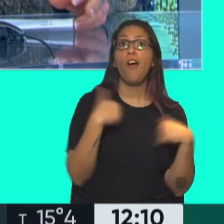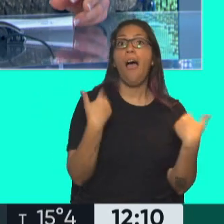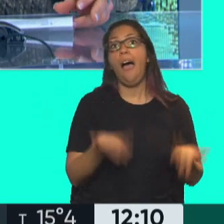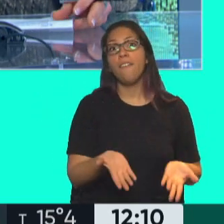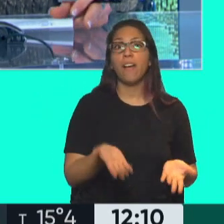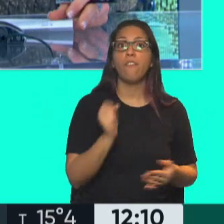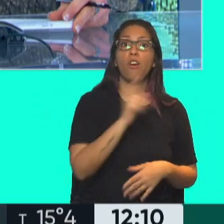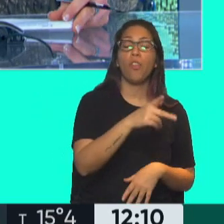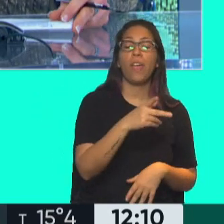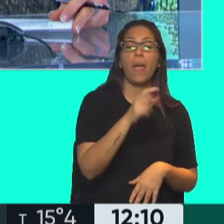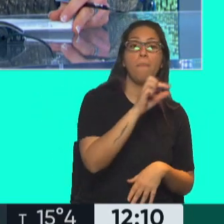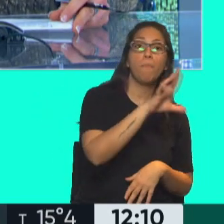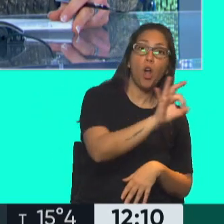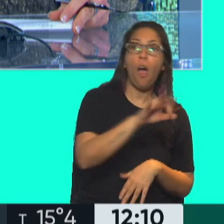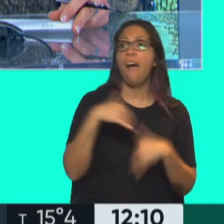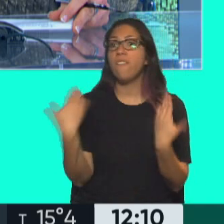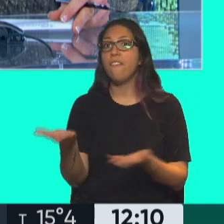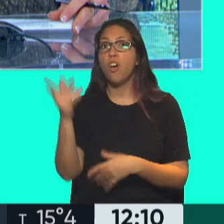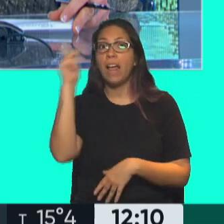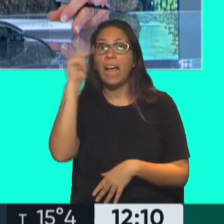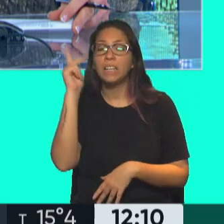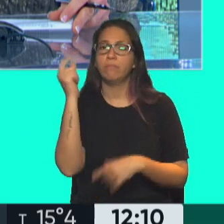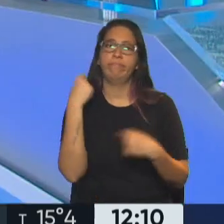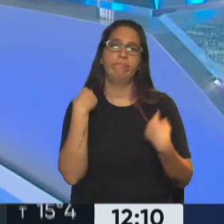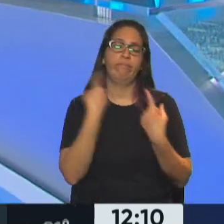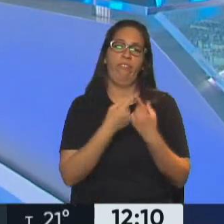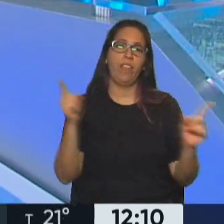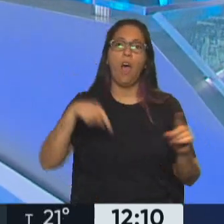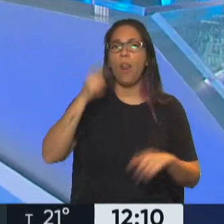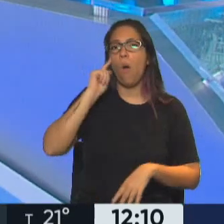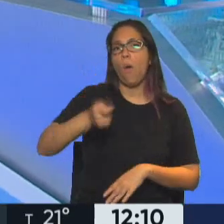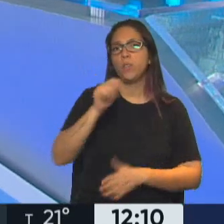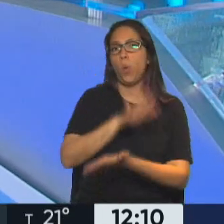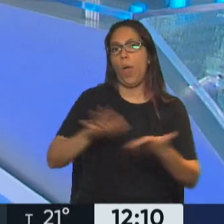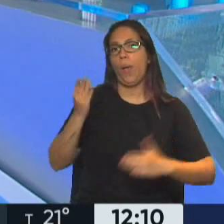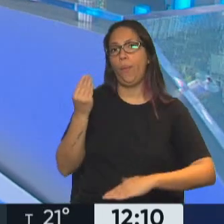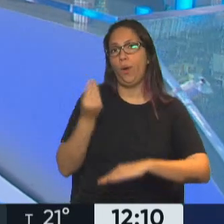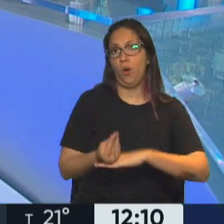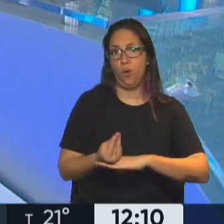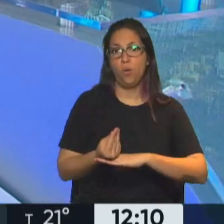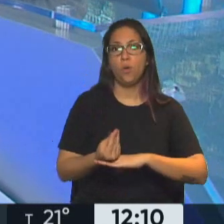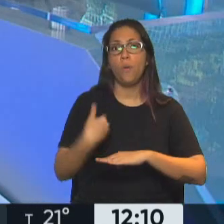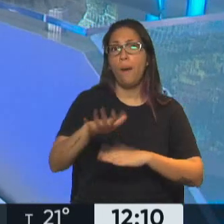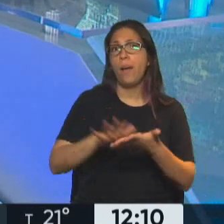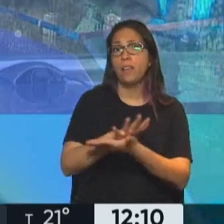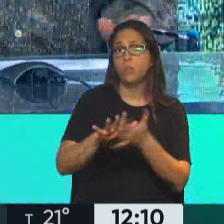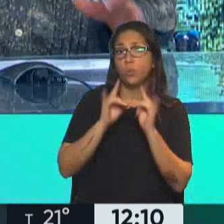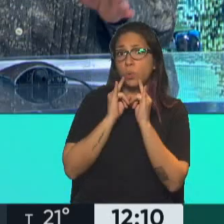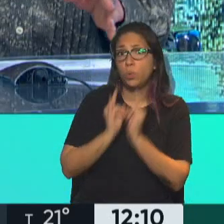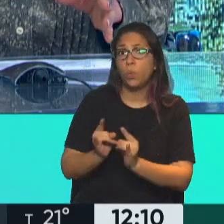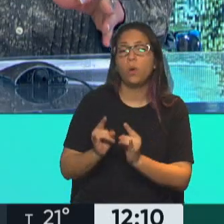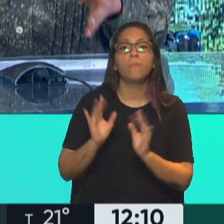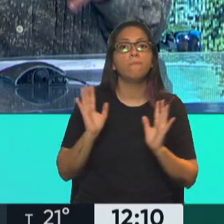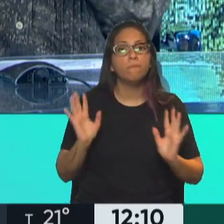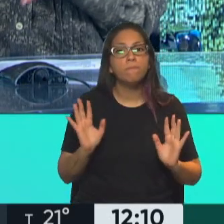no satisfacen a Horacio Rodríguez Larreta. Habrá a partir de ahora otro juez. Habrá a partir de ahora otro juez que deberá resolver. Lo cierto es que